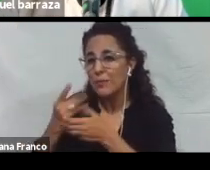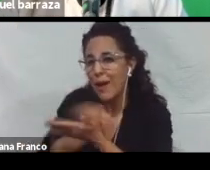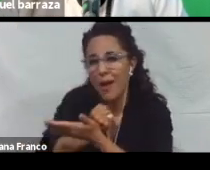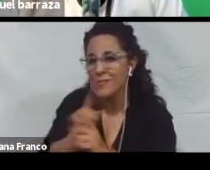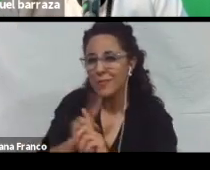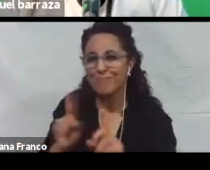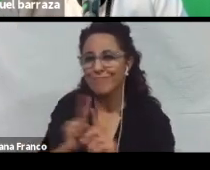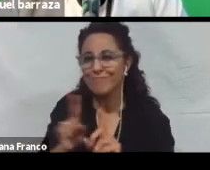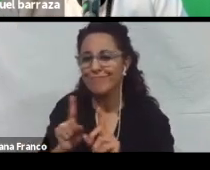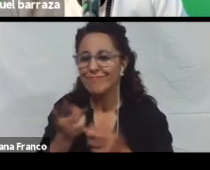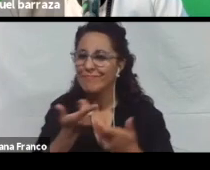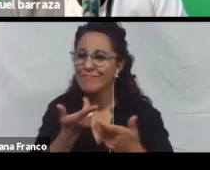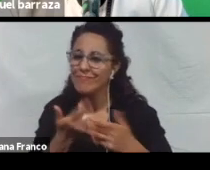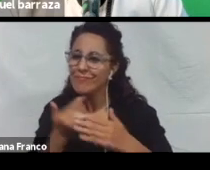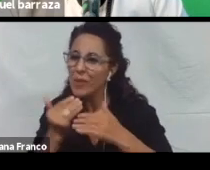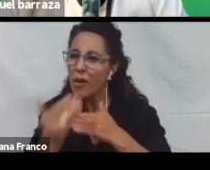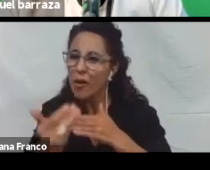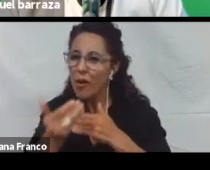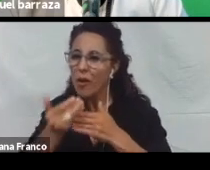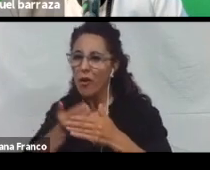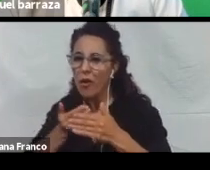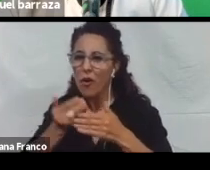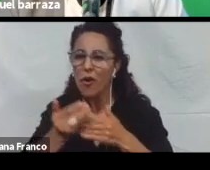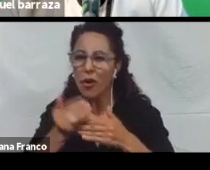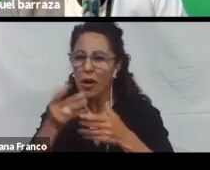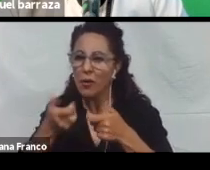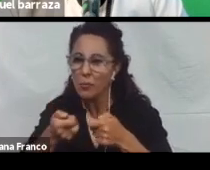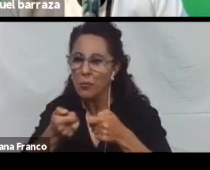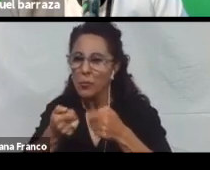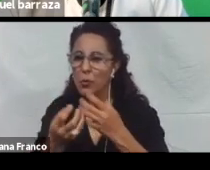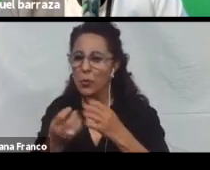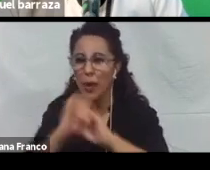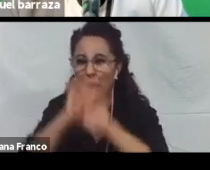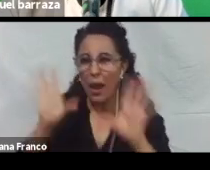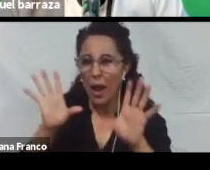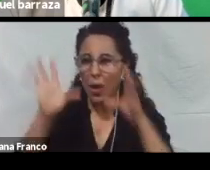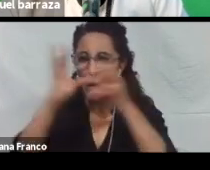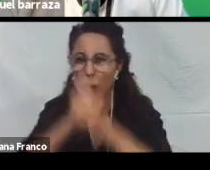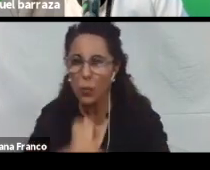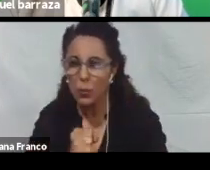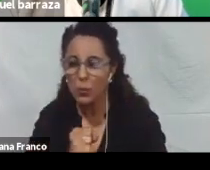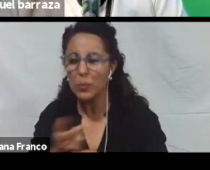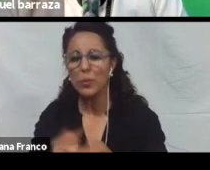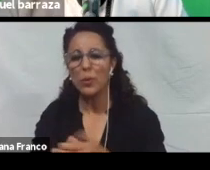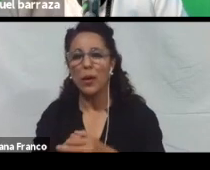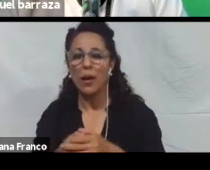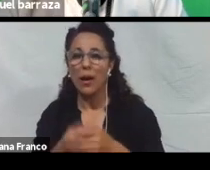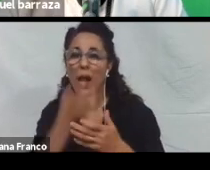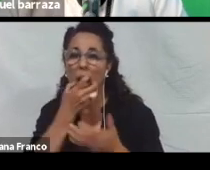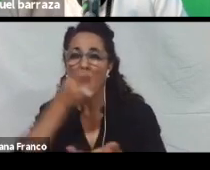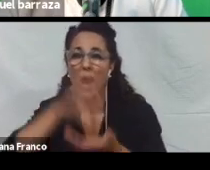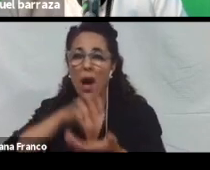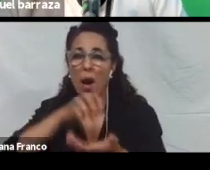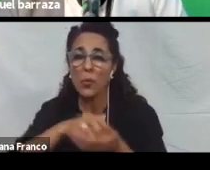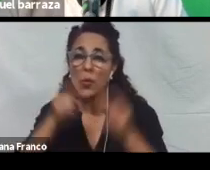viendo bien. Si tiene poco contraste. No llega a ver. Lo que dice. Lo mismo. En un audio. En un audio. Si ponemos una música